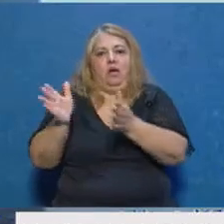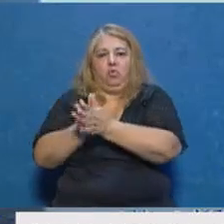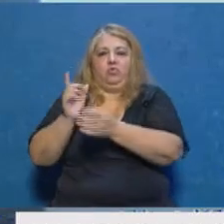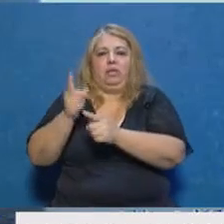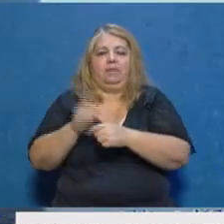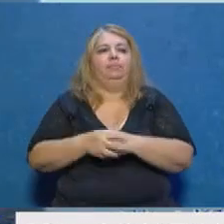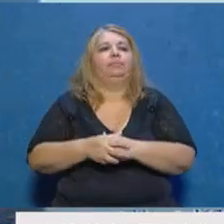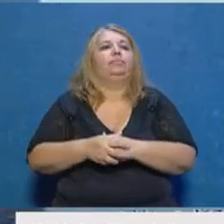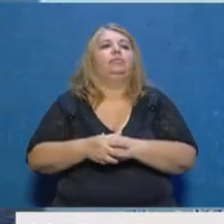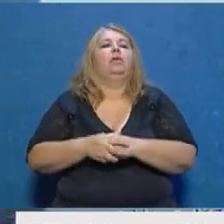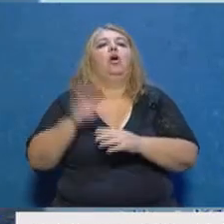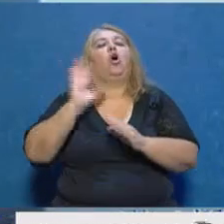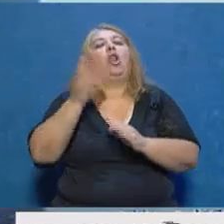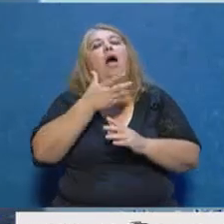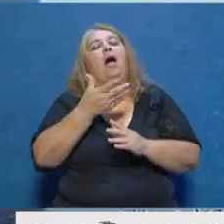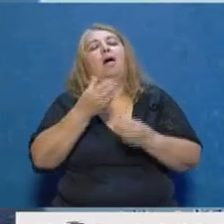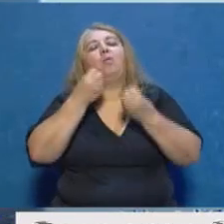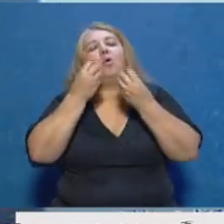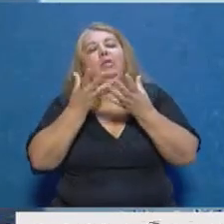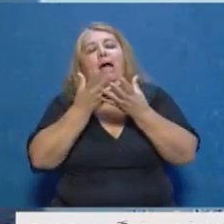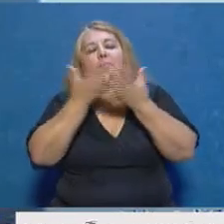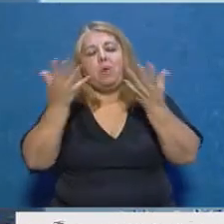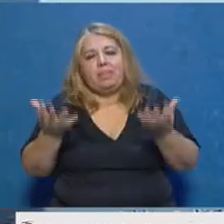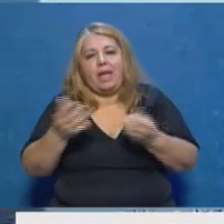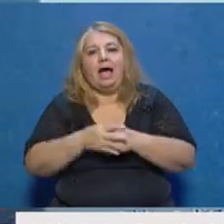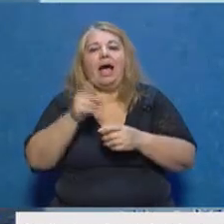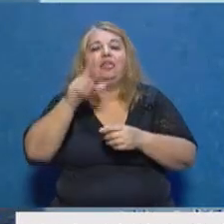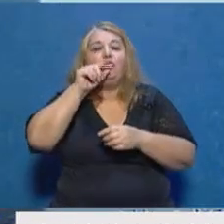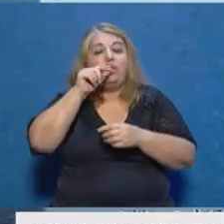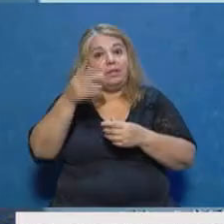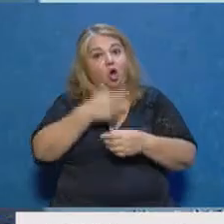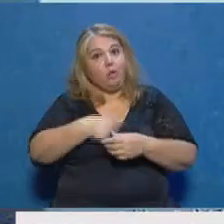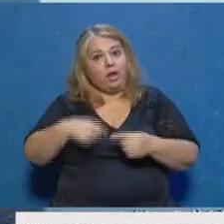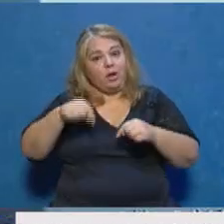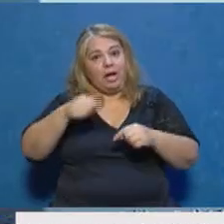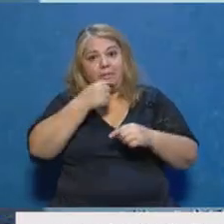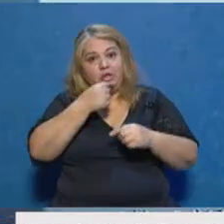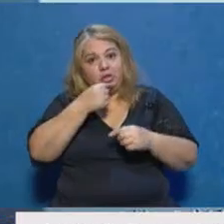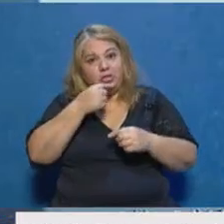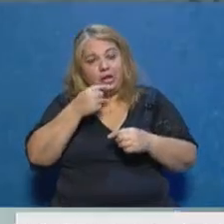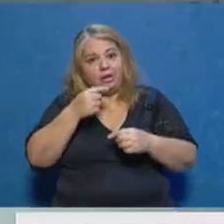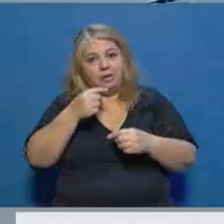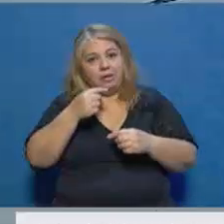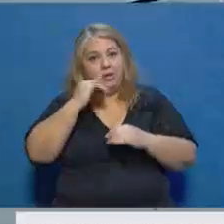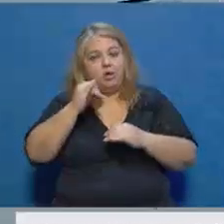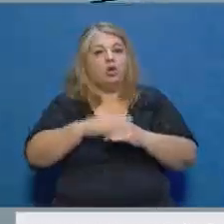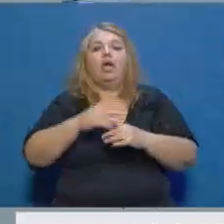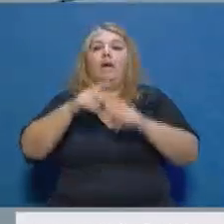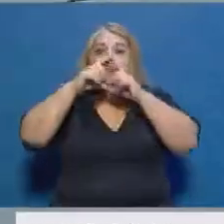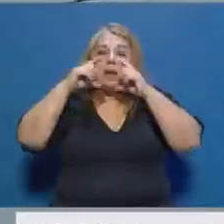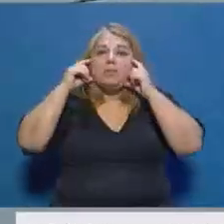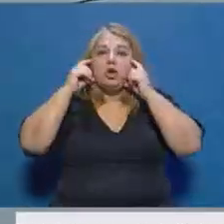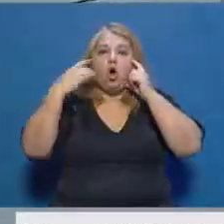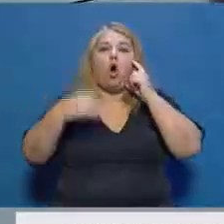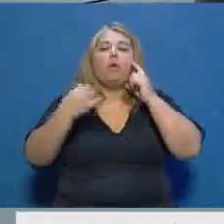Bien, bueno, ahí recién el tuit del gobernador de nuestra provincia que va a ser obligatorio el uso del barbijo o tapabocas. A ver,